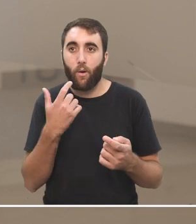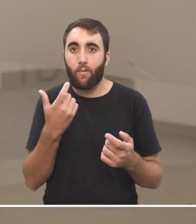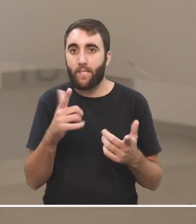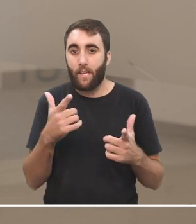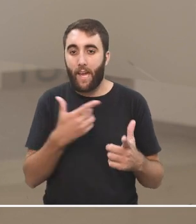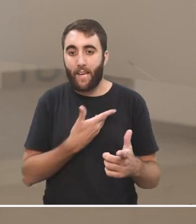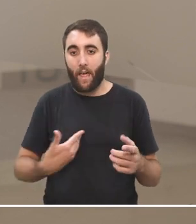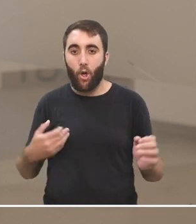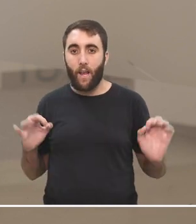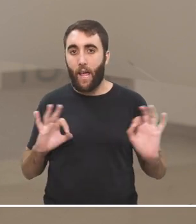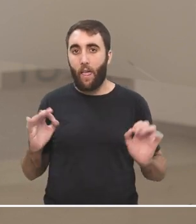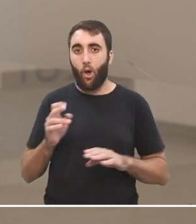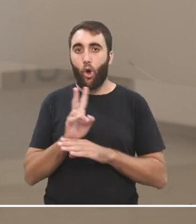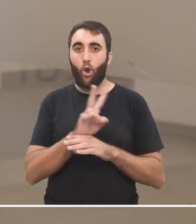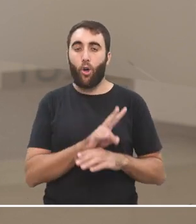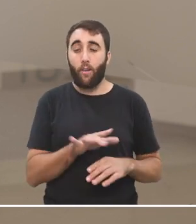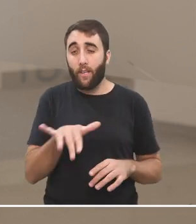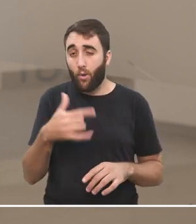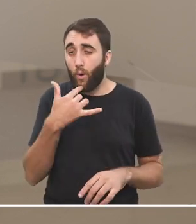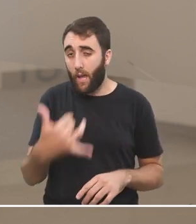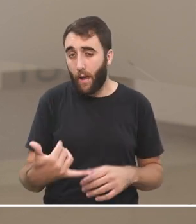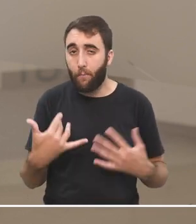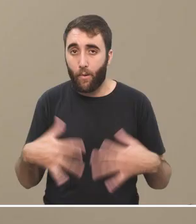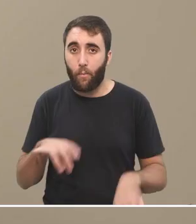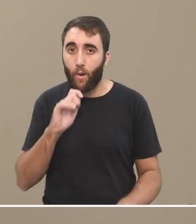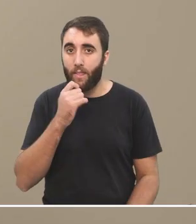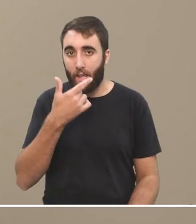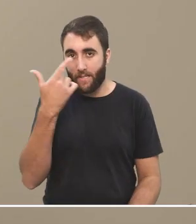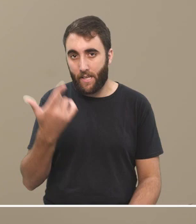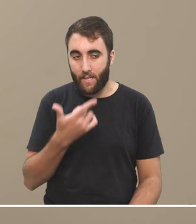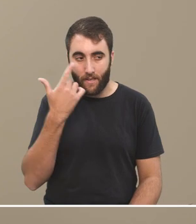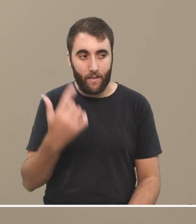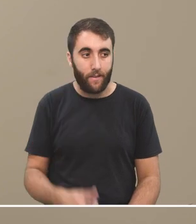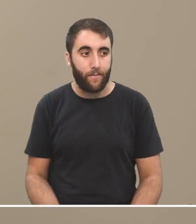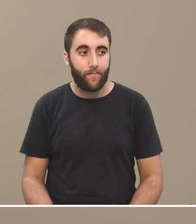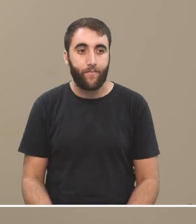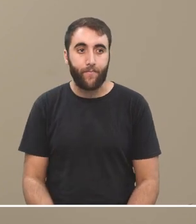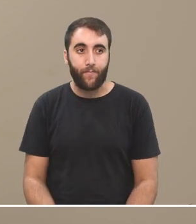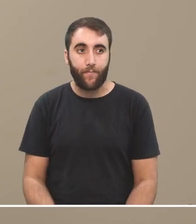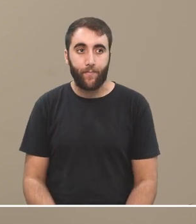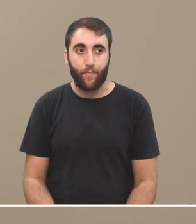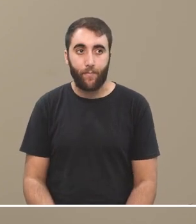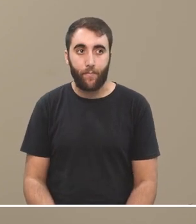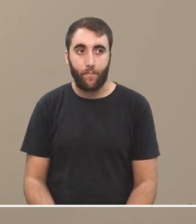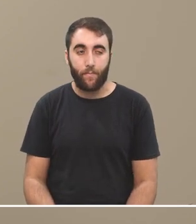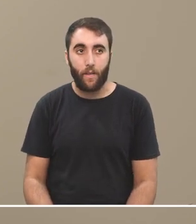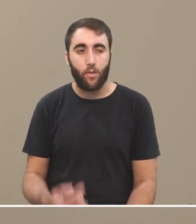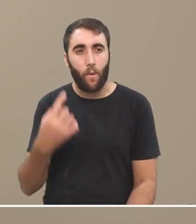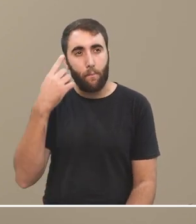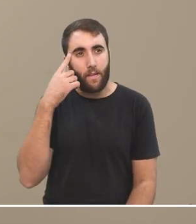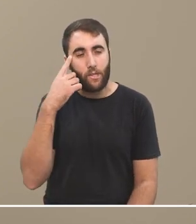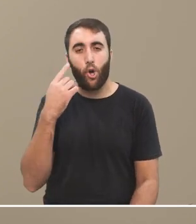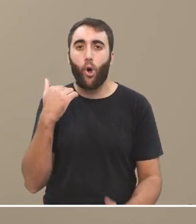me parece que es un ejemplo paradigmático. Yo creo que con el